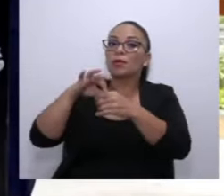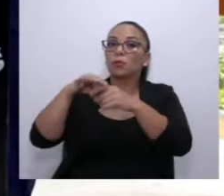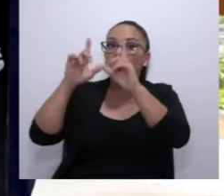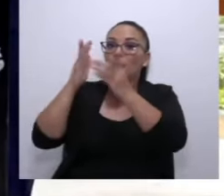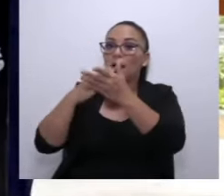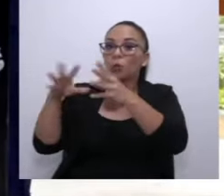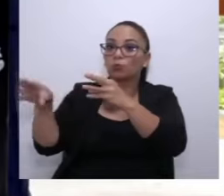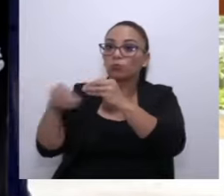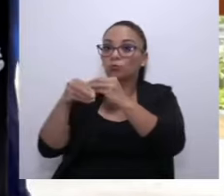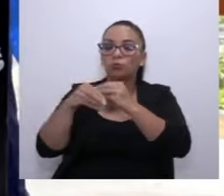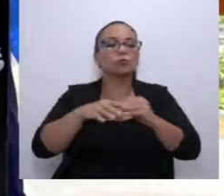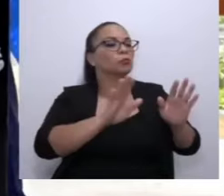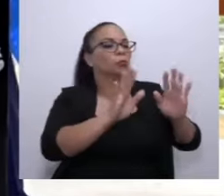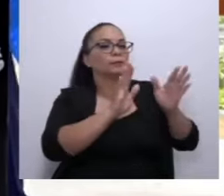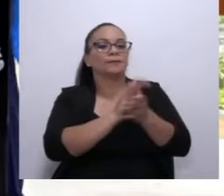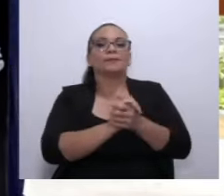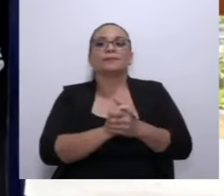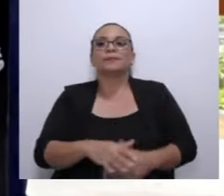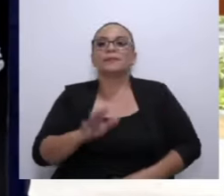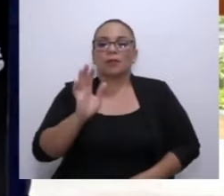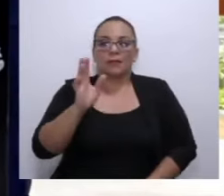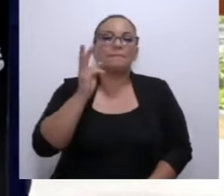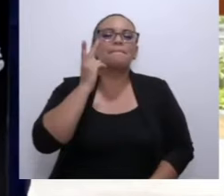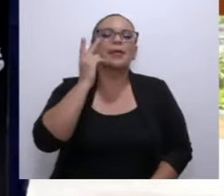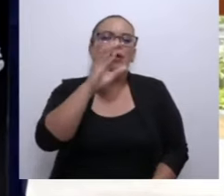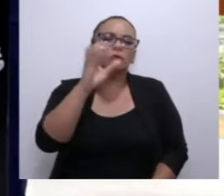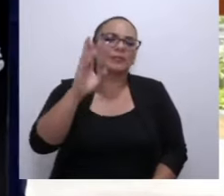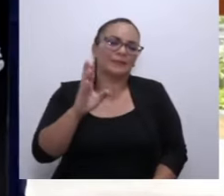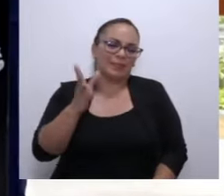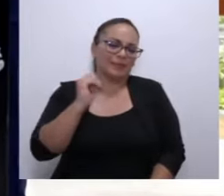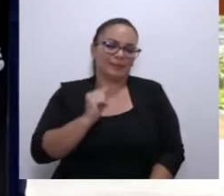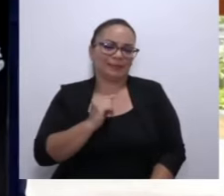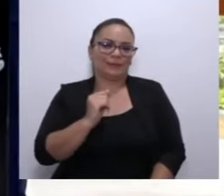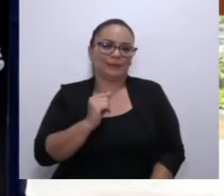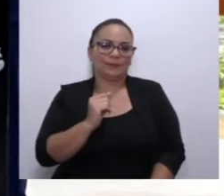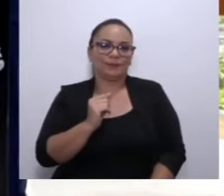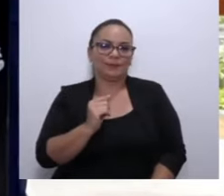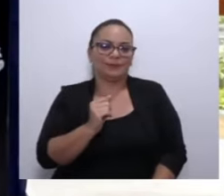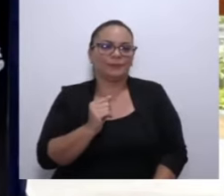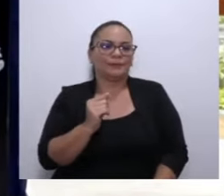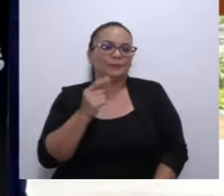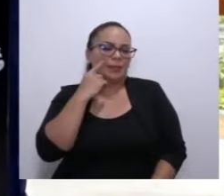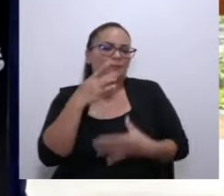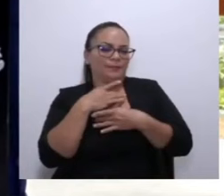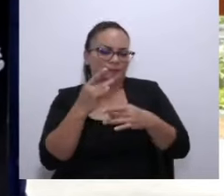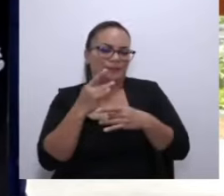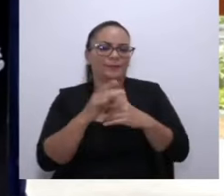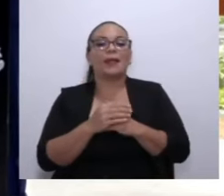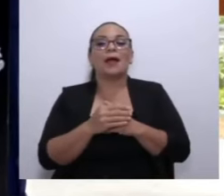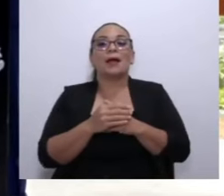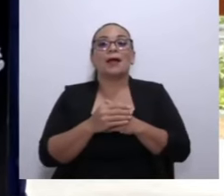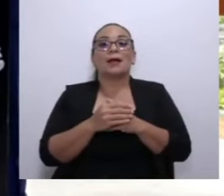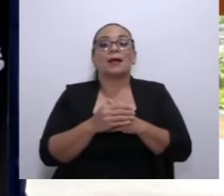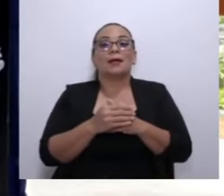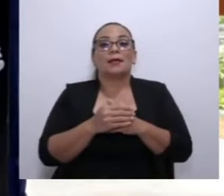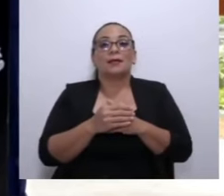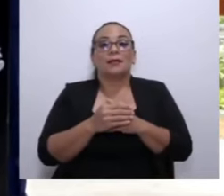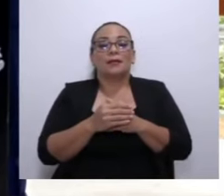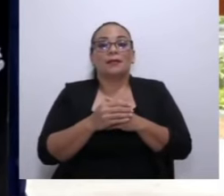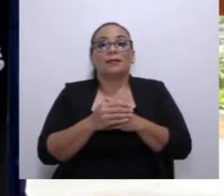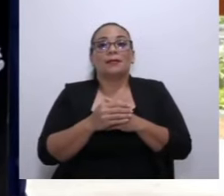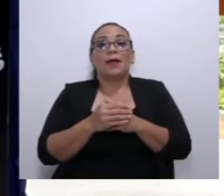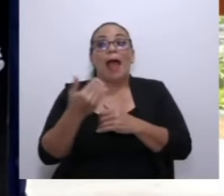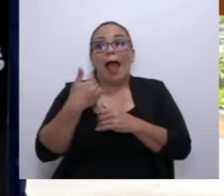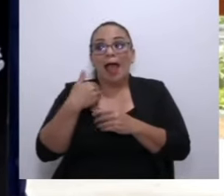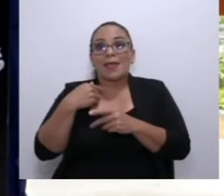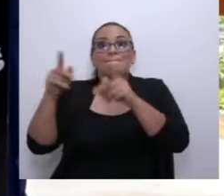perfecto. Vean, costarricenses, es un patrón. Los defensores de la ordeñada que le pegan a